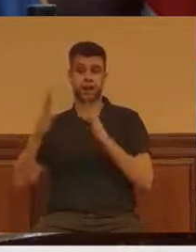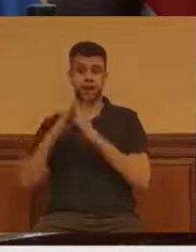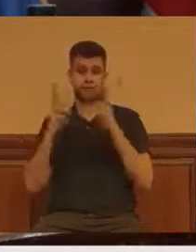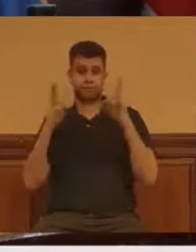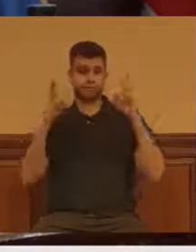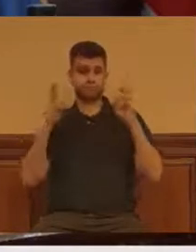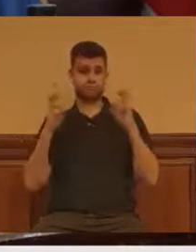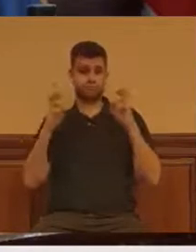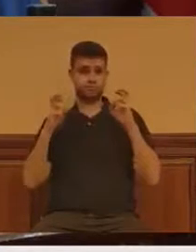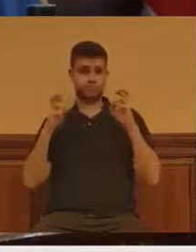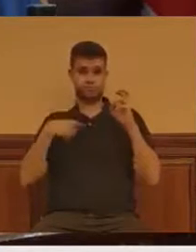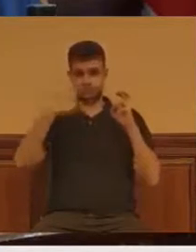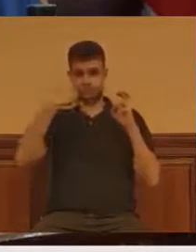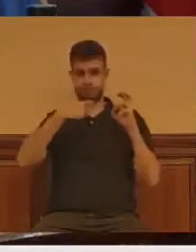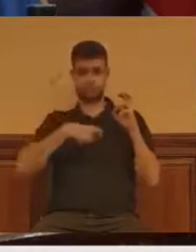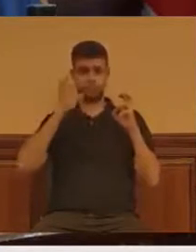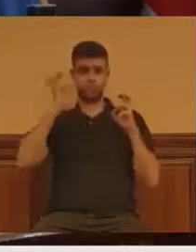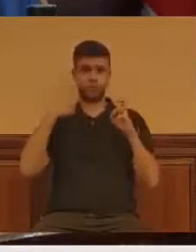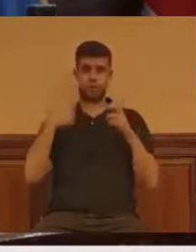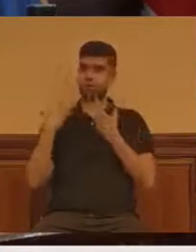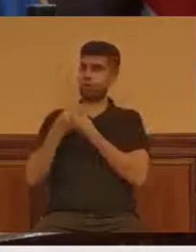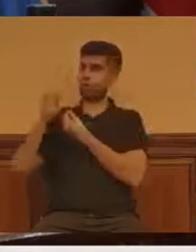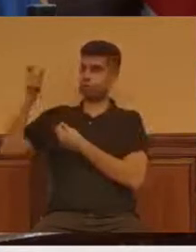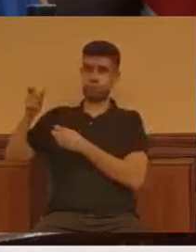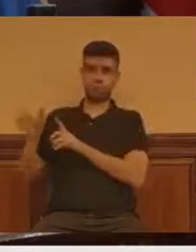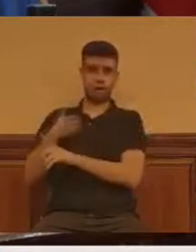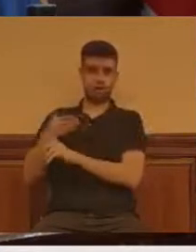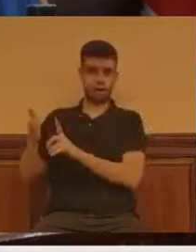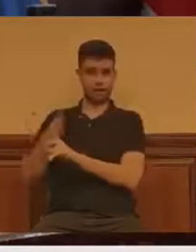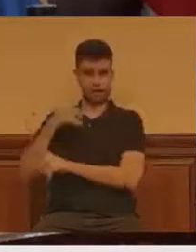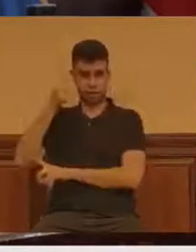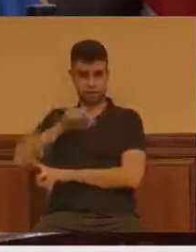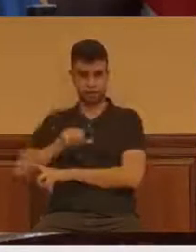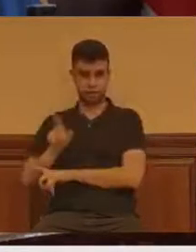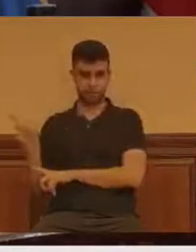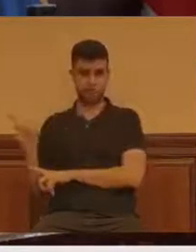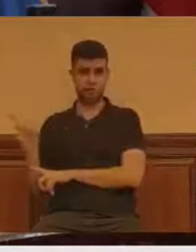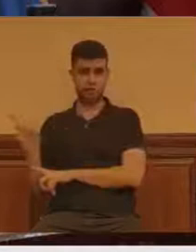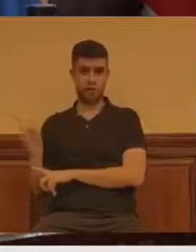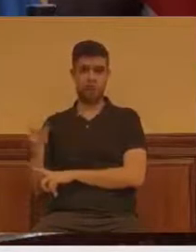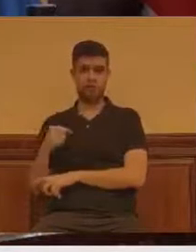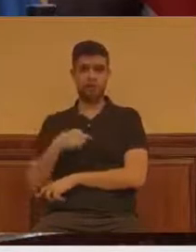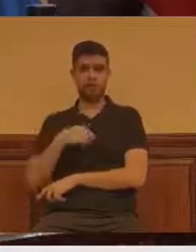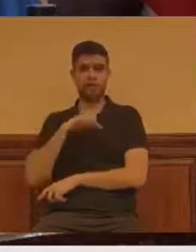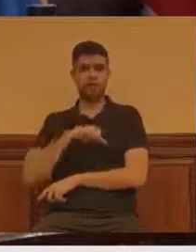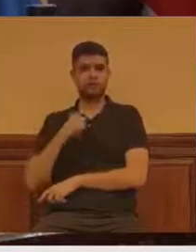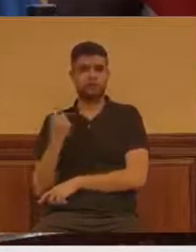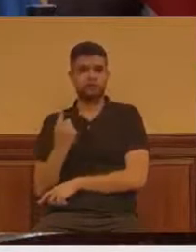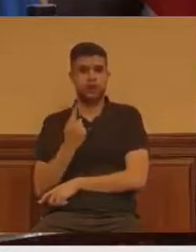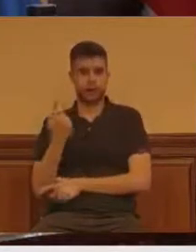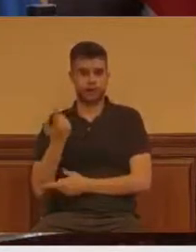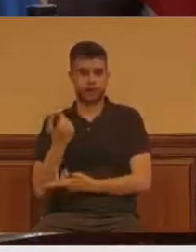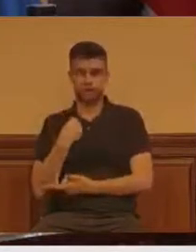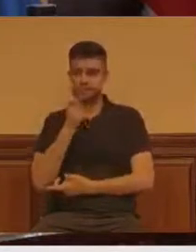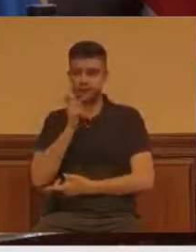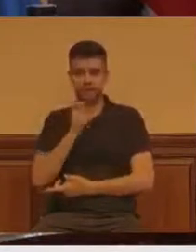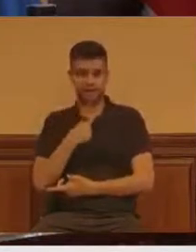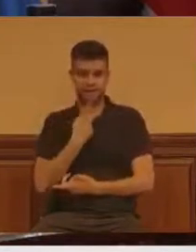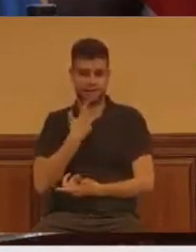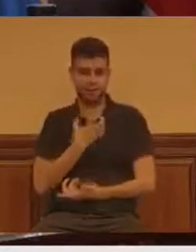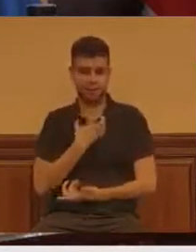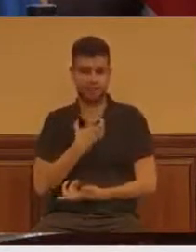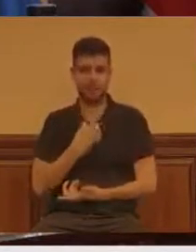su maltratador. Solas. O sea, solas con el… Miren, no me sale otra palabra. Con el